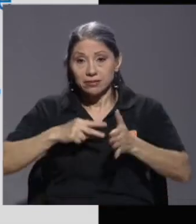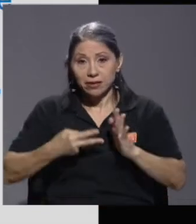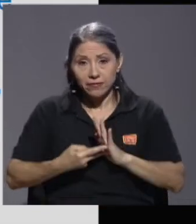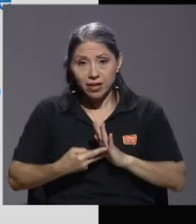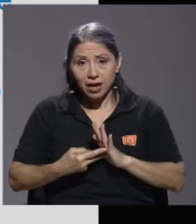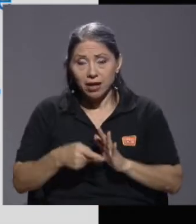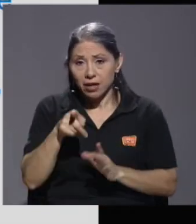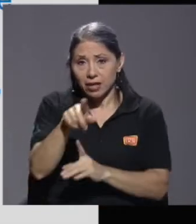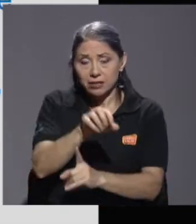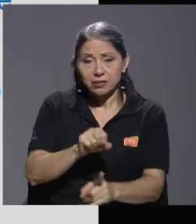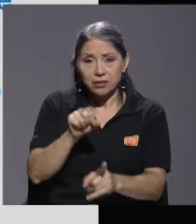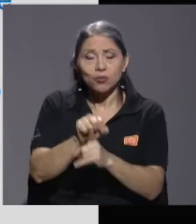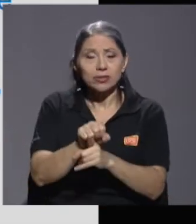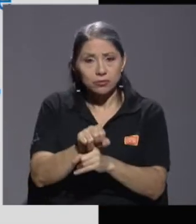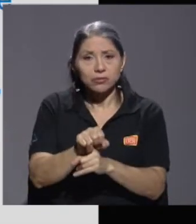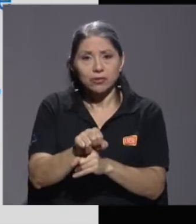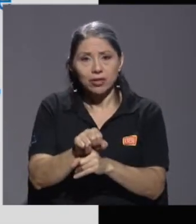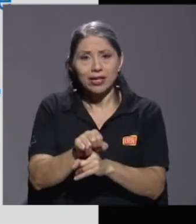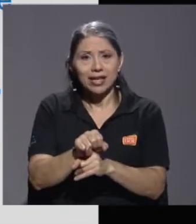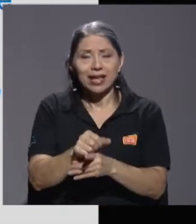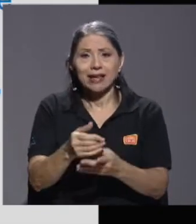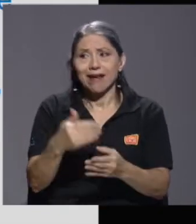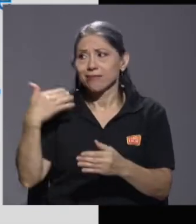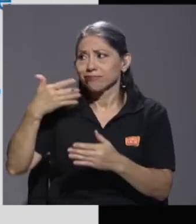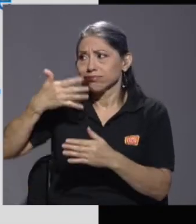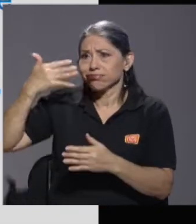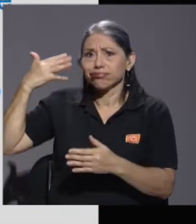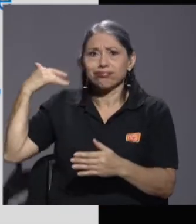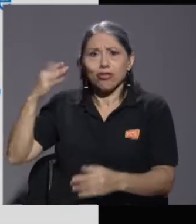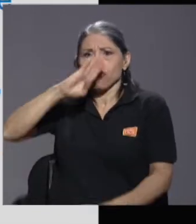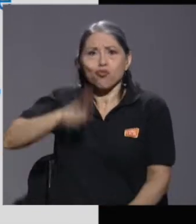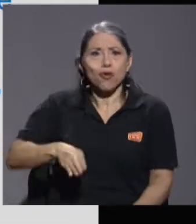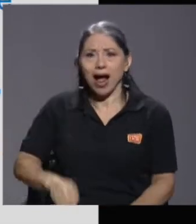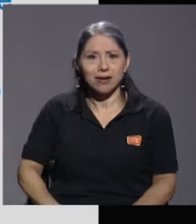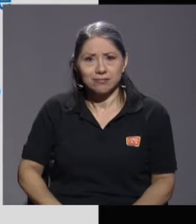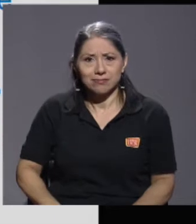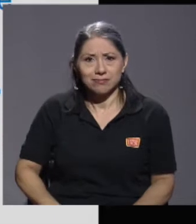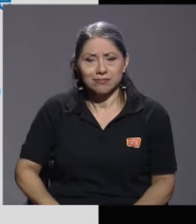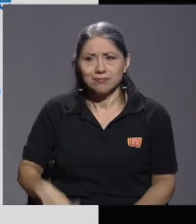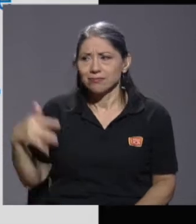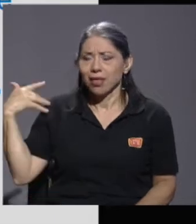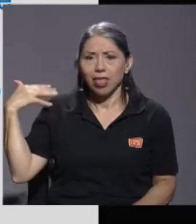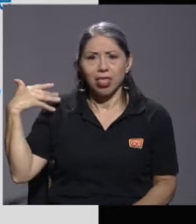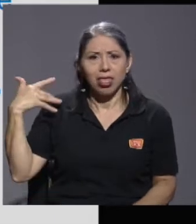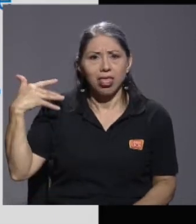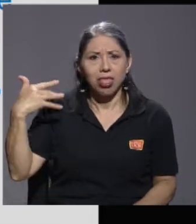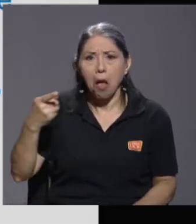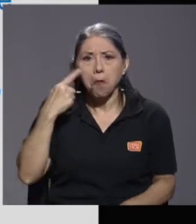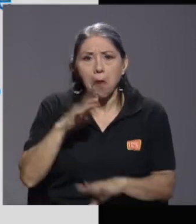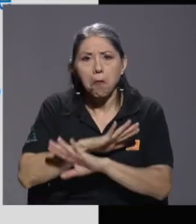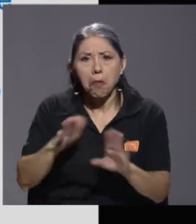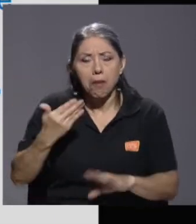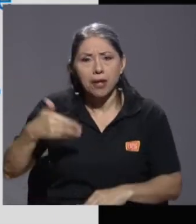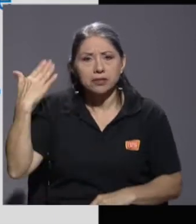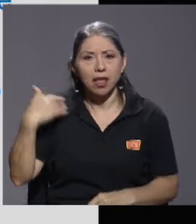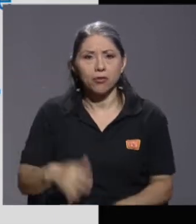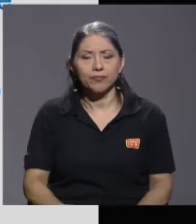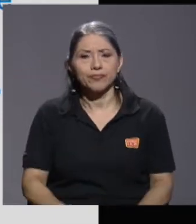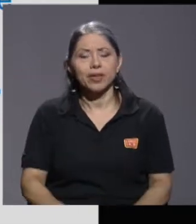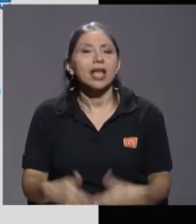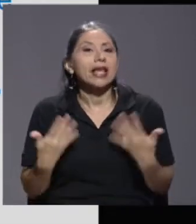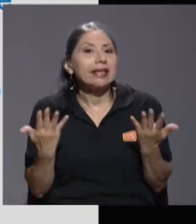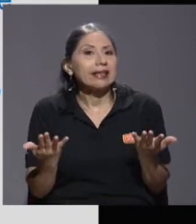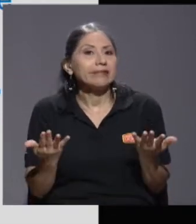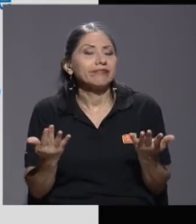simplemente esta situación es totalmente inédita. Es algo que no se había presentado en el pasado y mucho